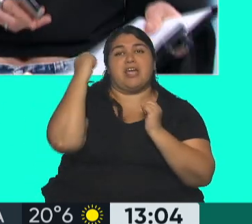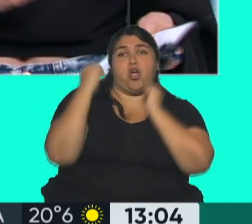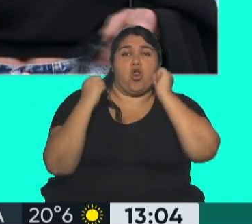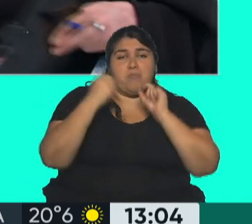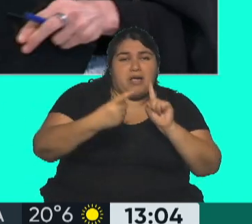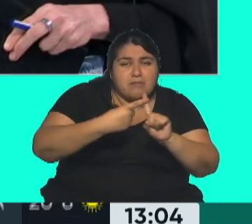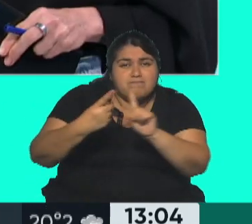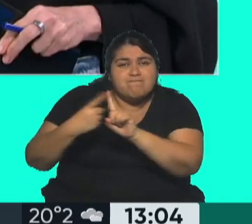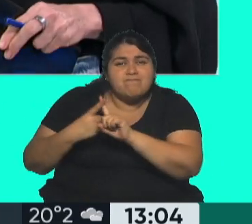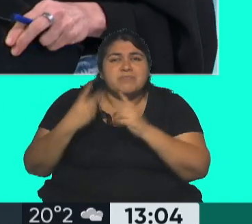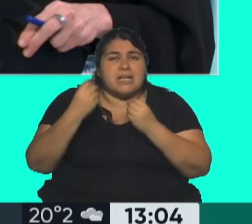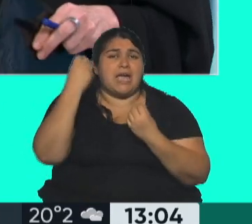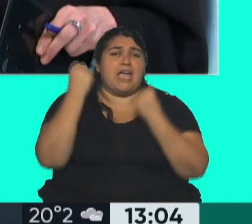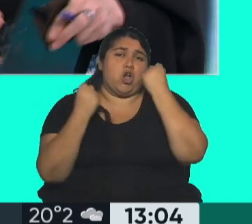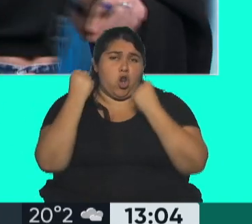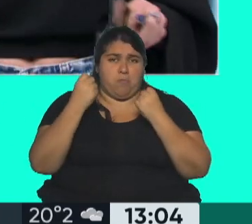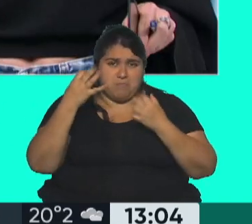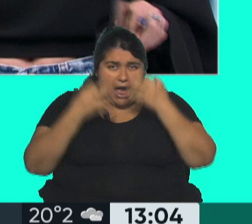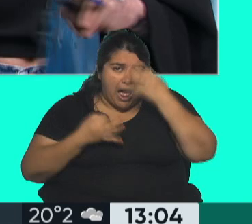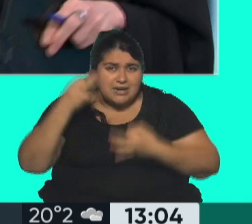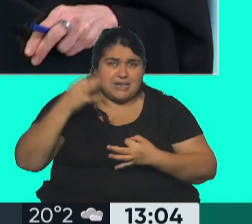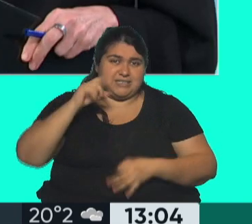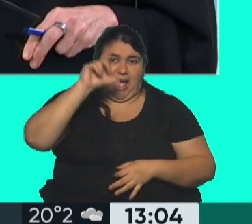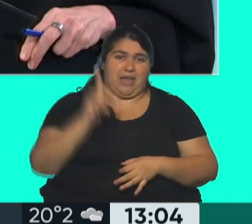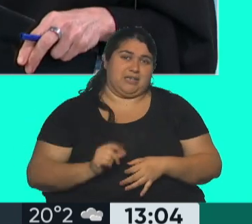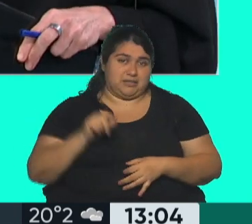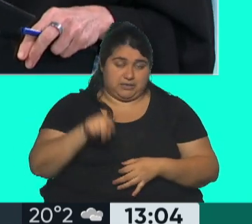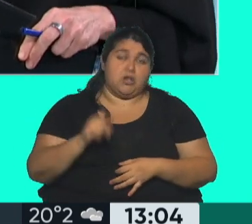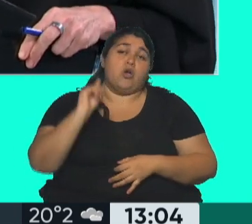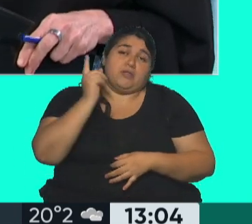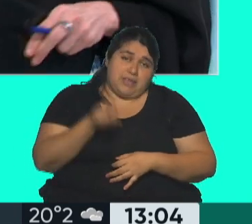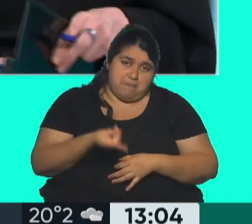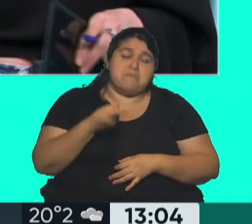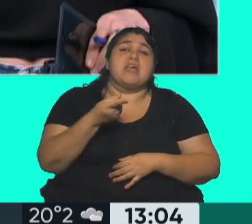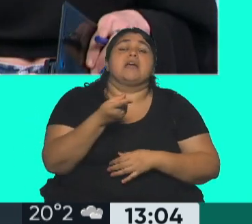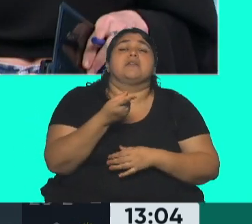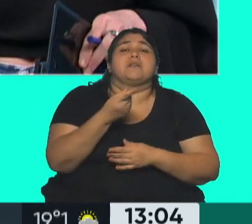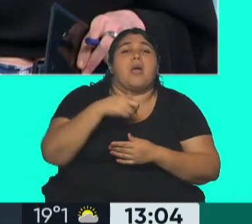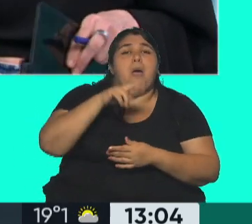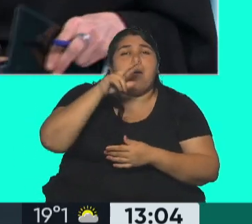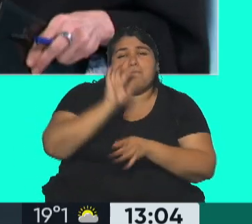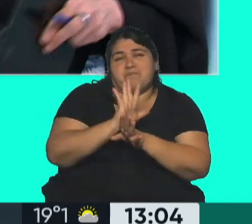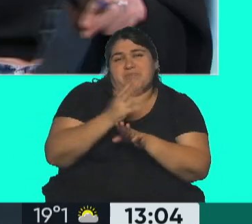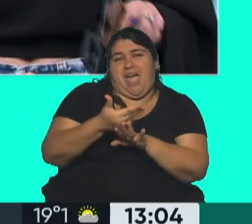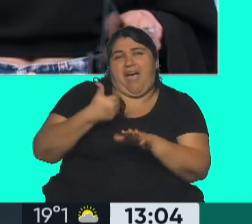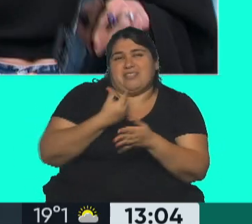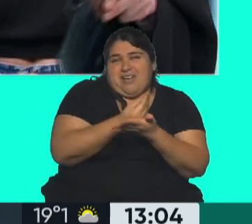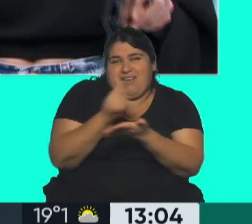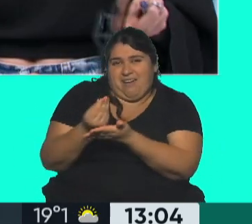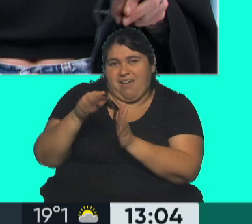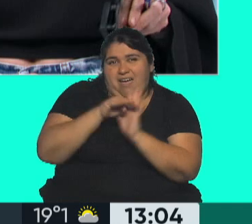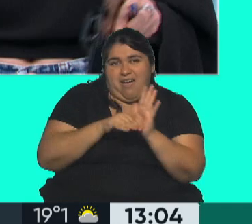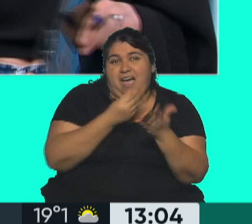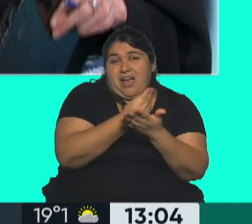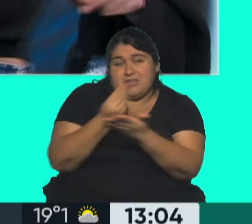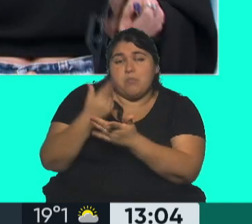para analizar la situación económica en el país, pero lo cierto es que también van a estar los precandidatos y el objetivo también es hablar de la estrategia